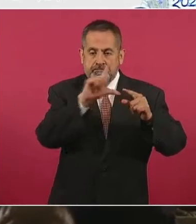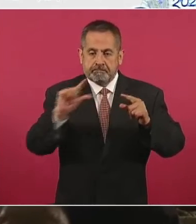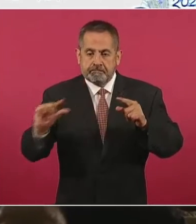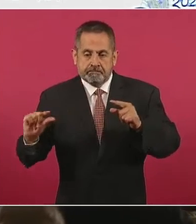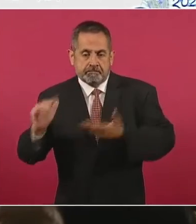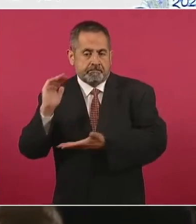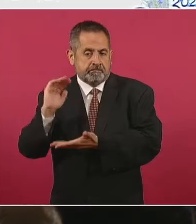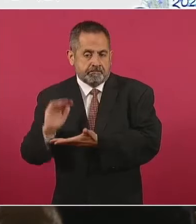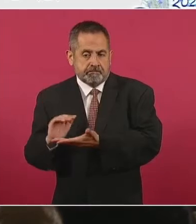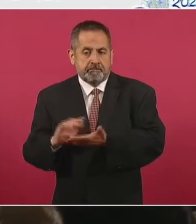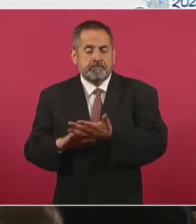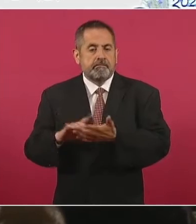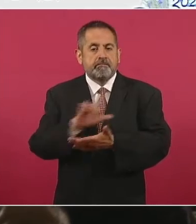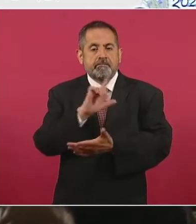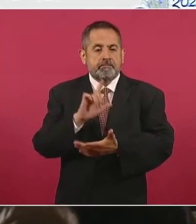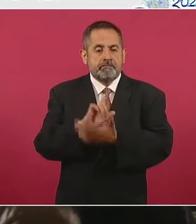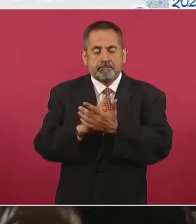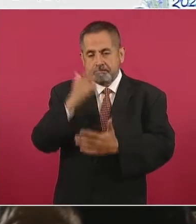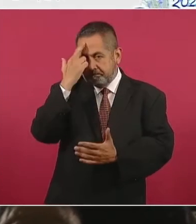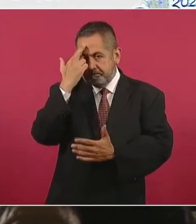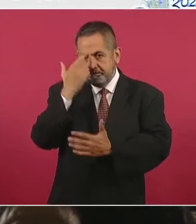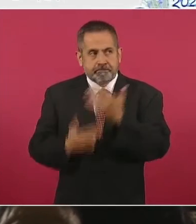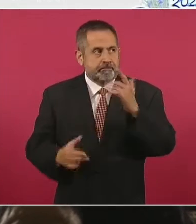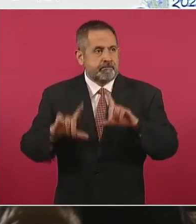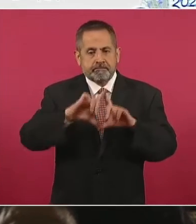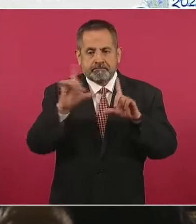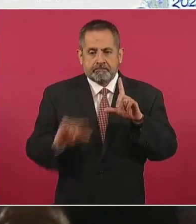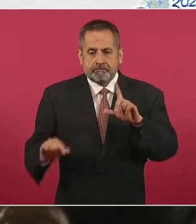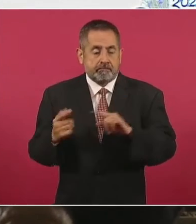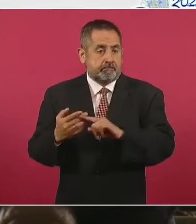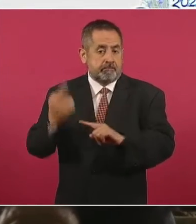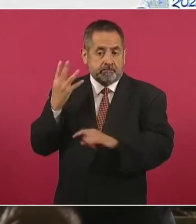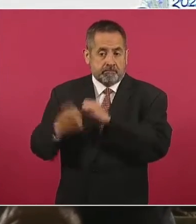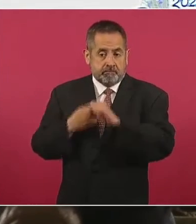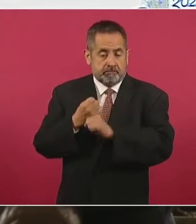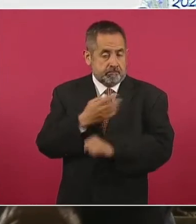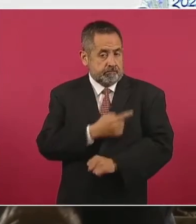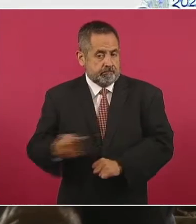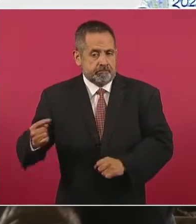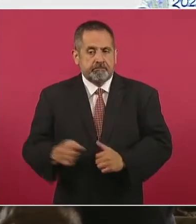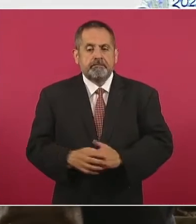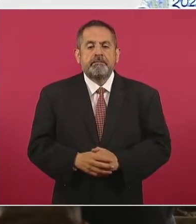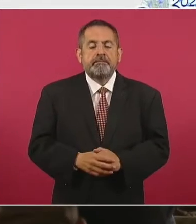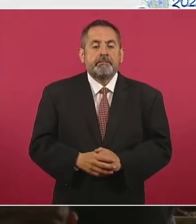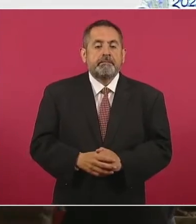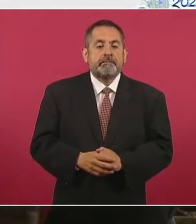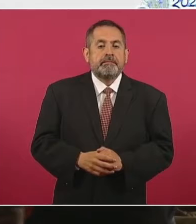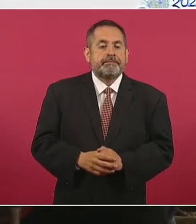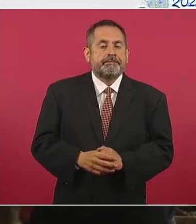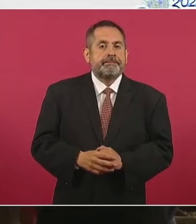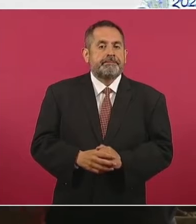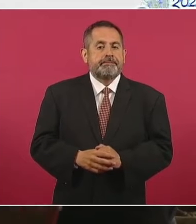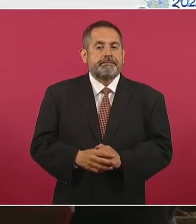delitos del fuero federal desde hace cuatro años. En la mayoría